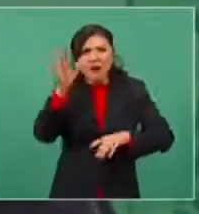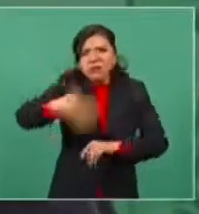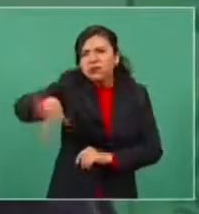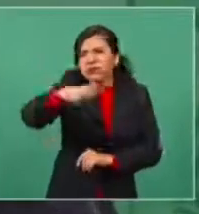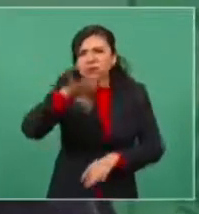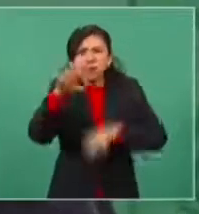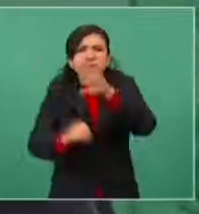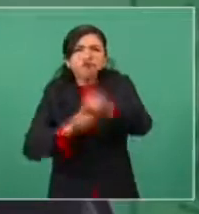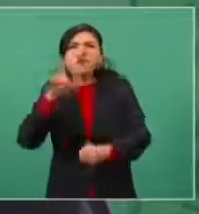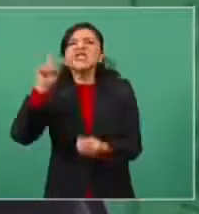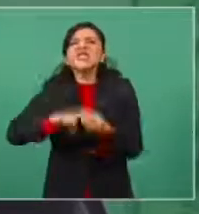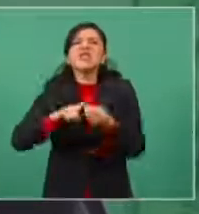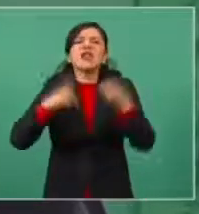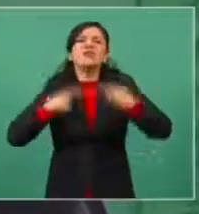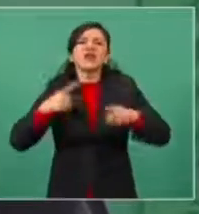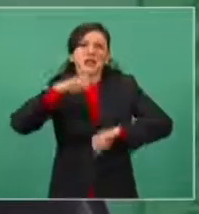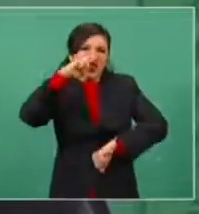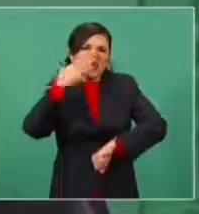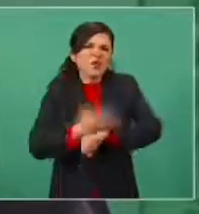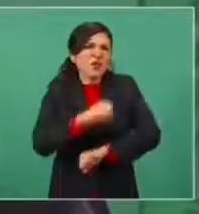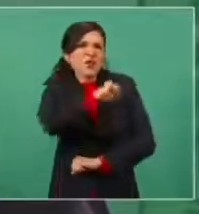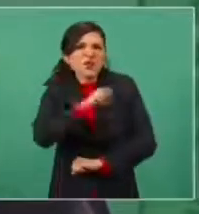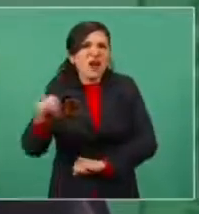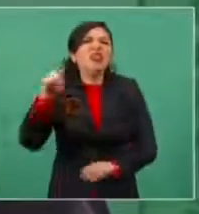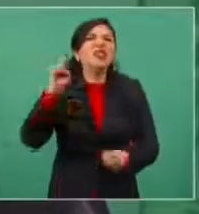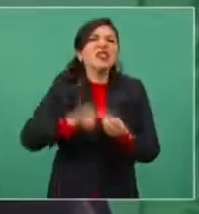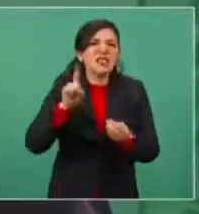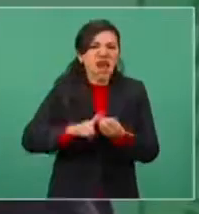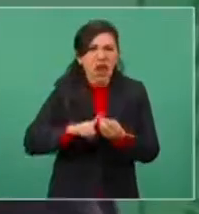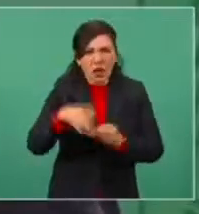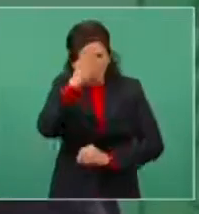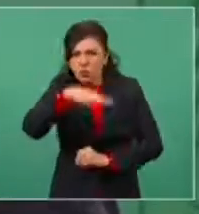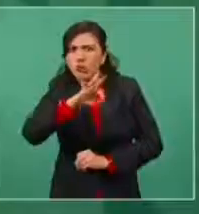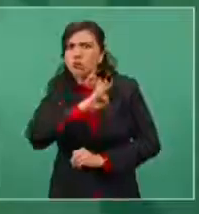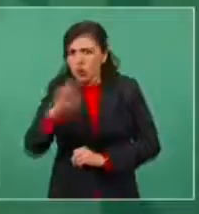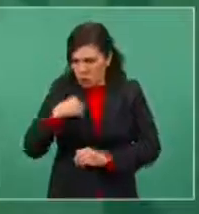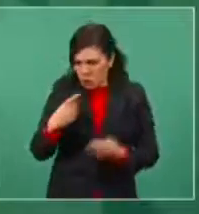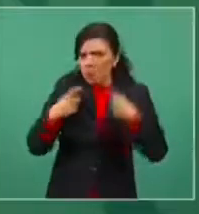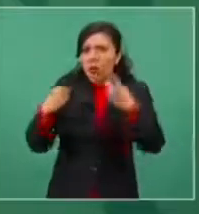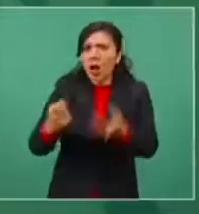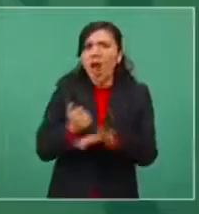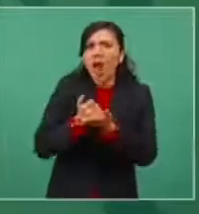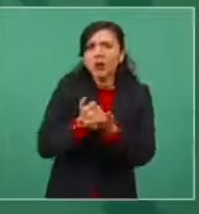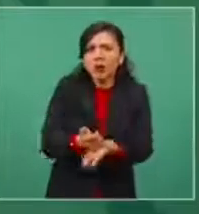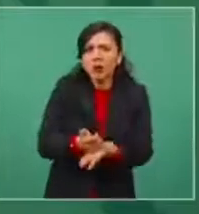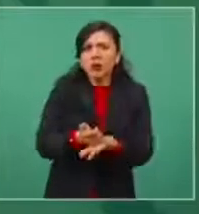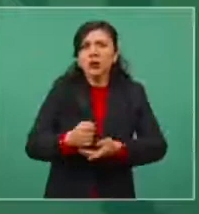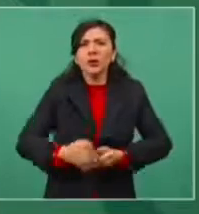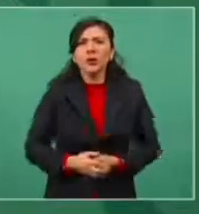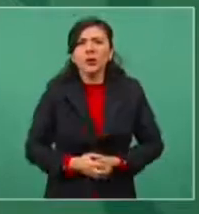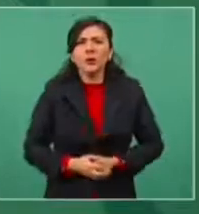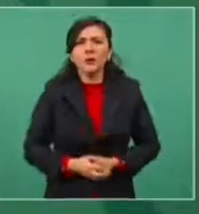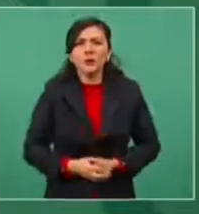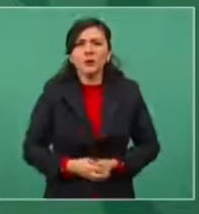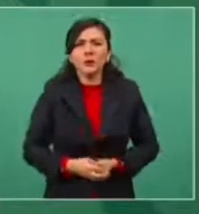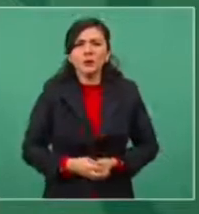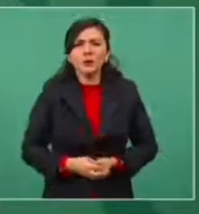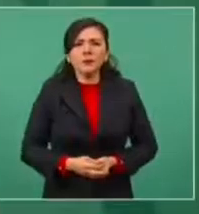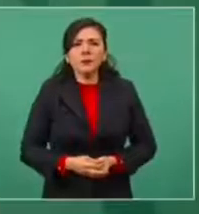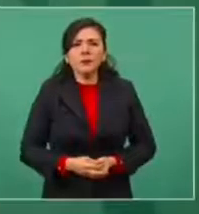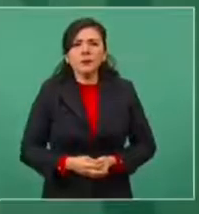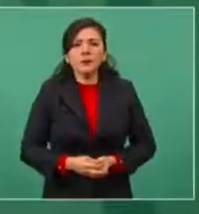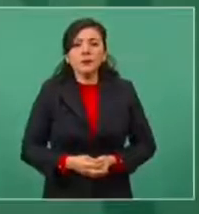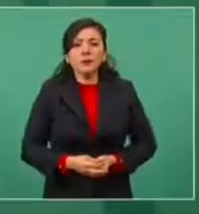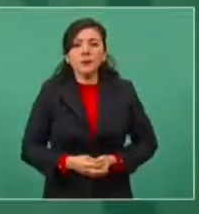este hijo de